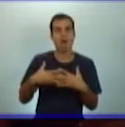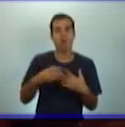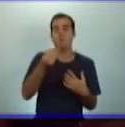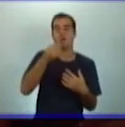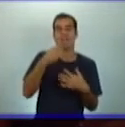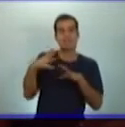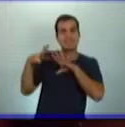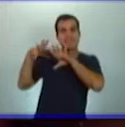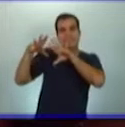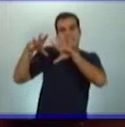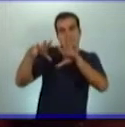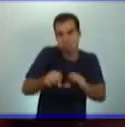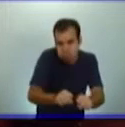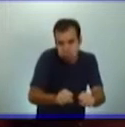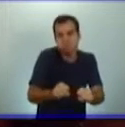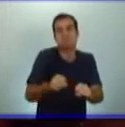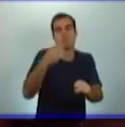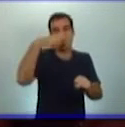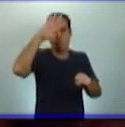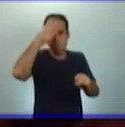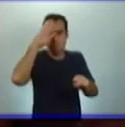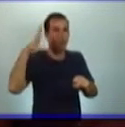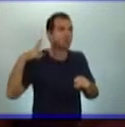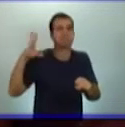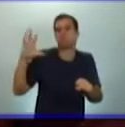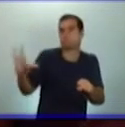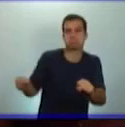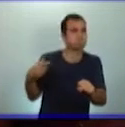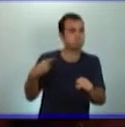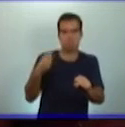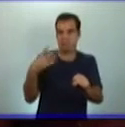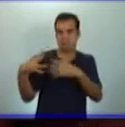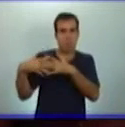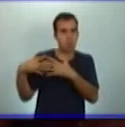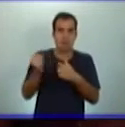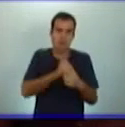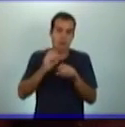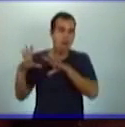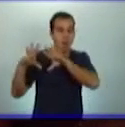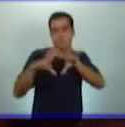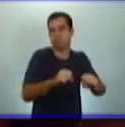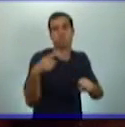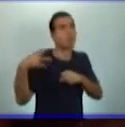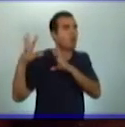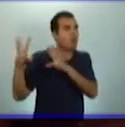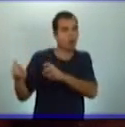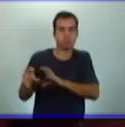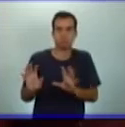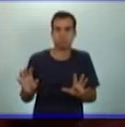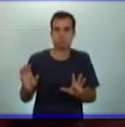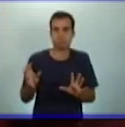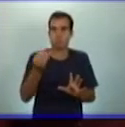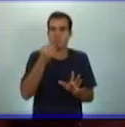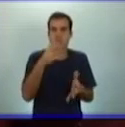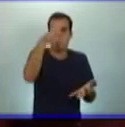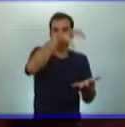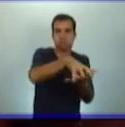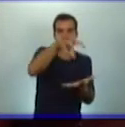intervenir en Cuba cuando quisiera. Le permitía el establecimiento de bases navales y carboneras, entre otras cosas.